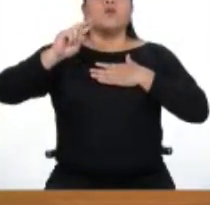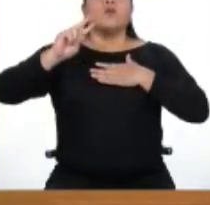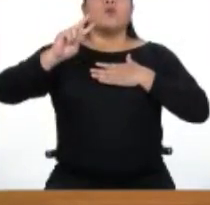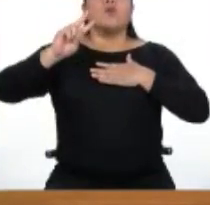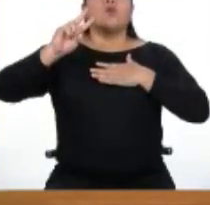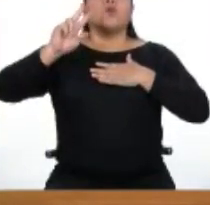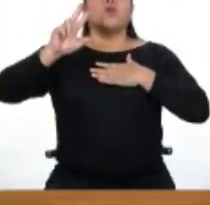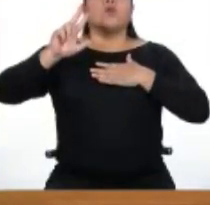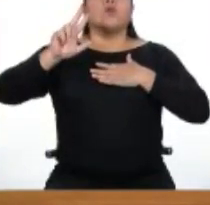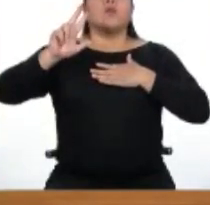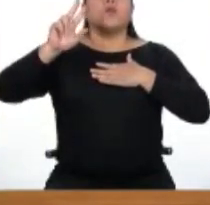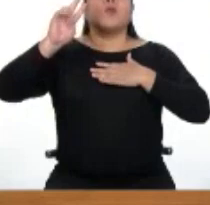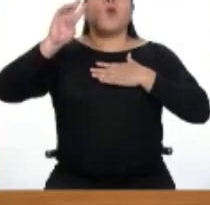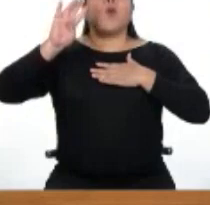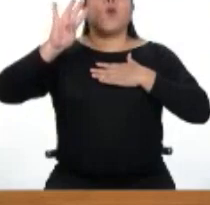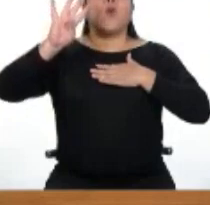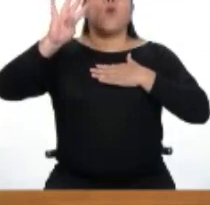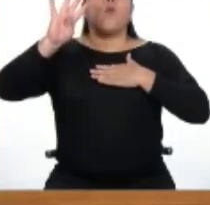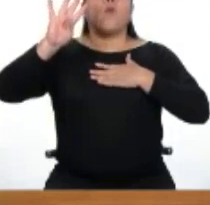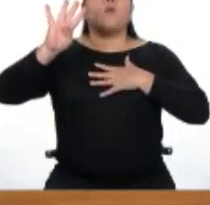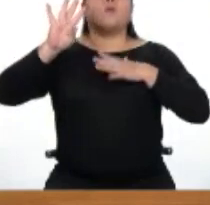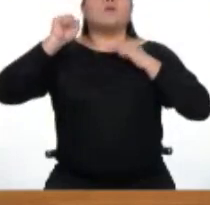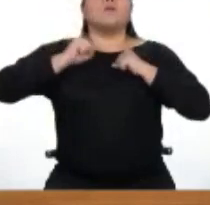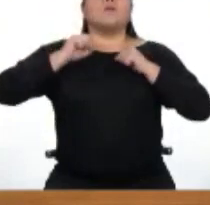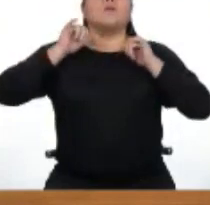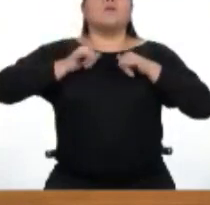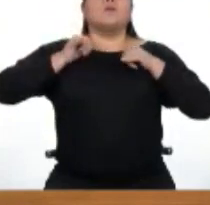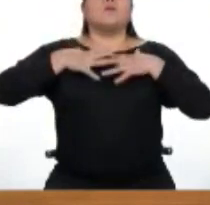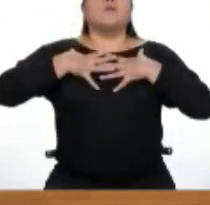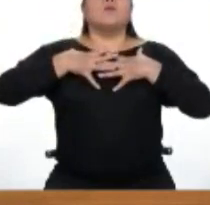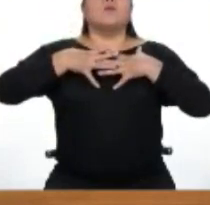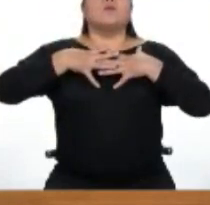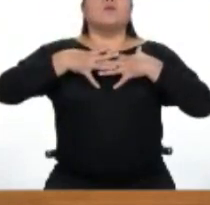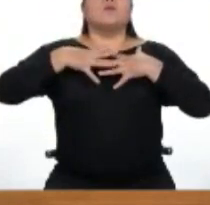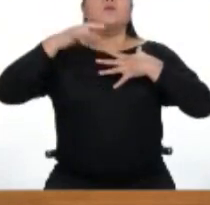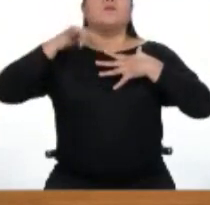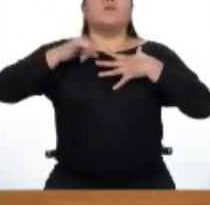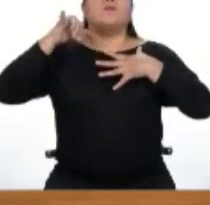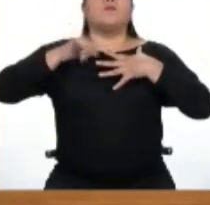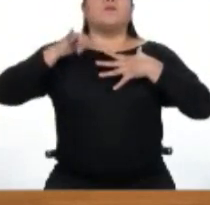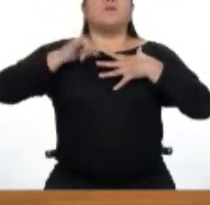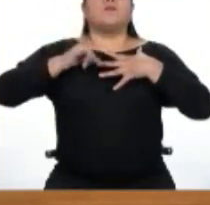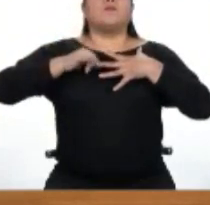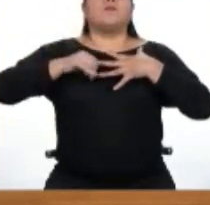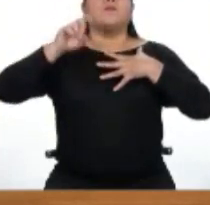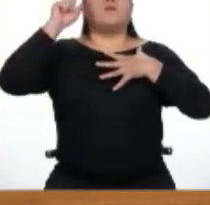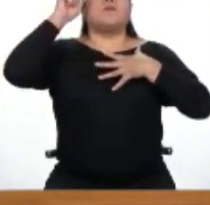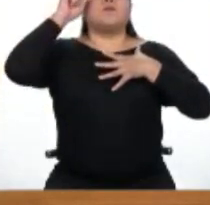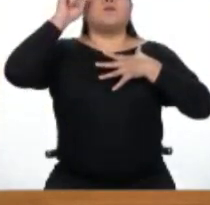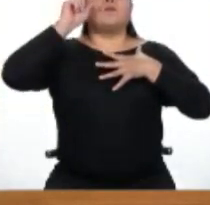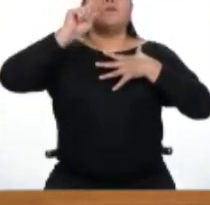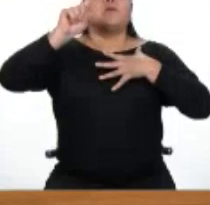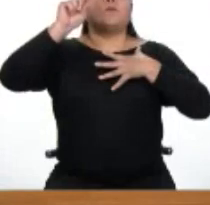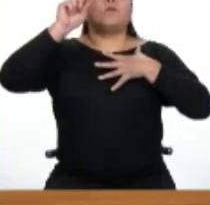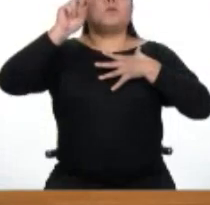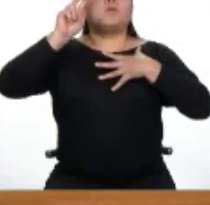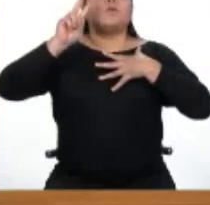Después, mantén la respiración mientras mentalmente cuentas hasta cuatro.